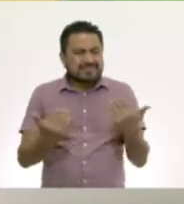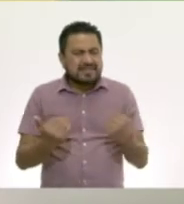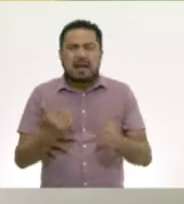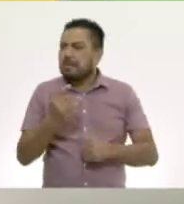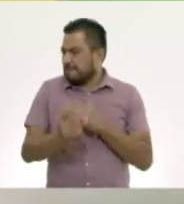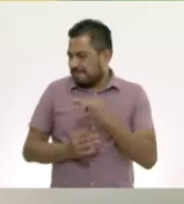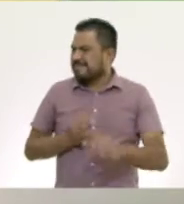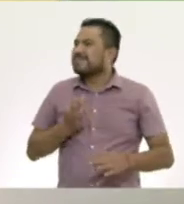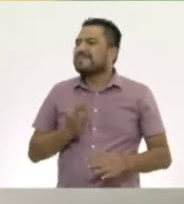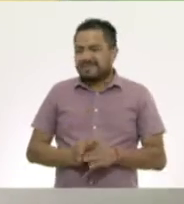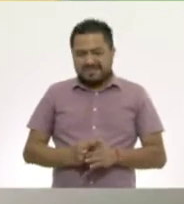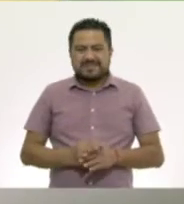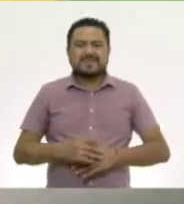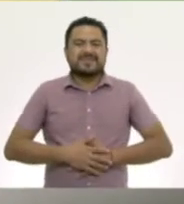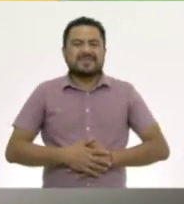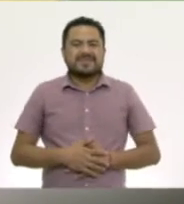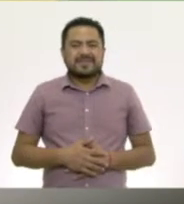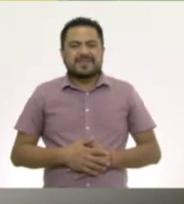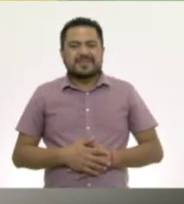estamos listas y listos.